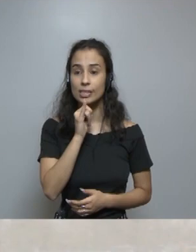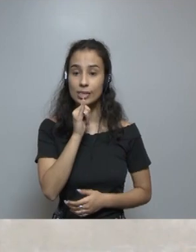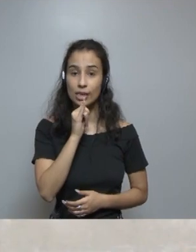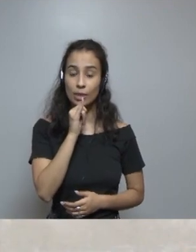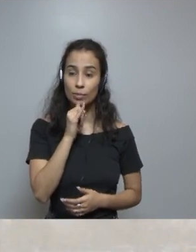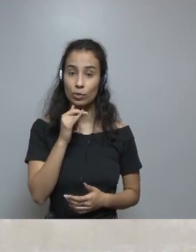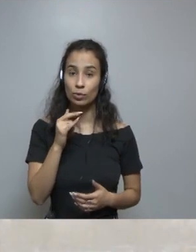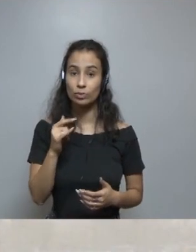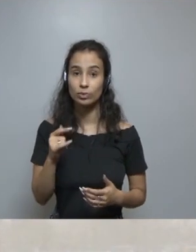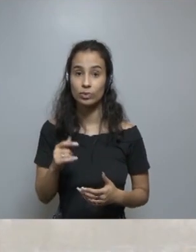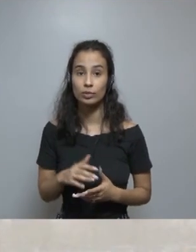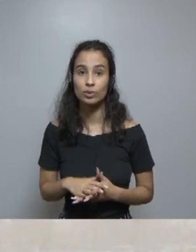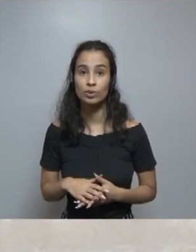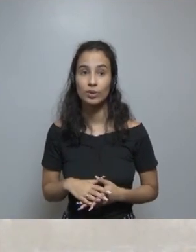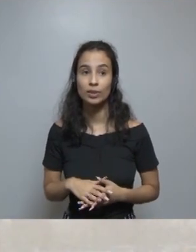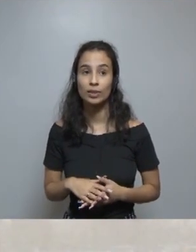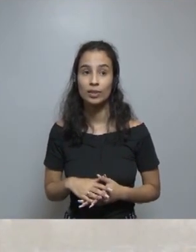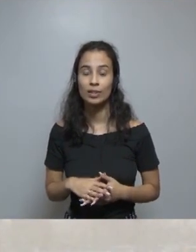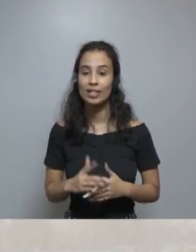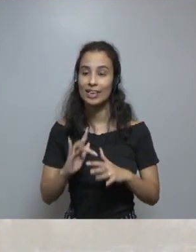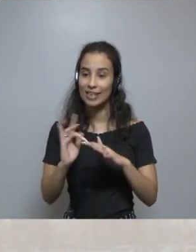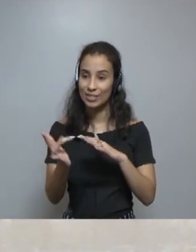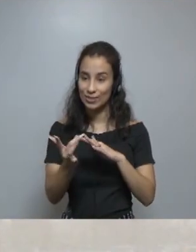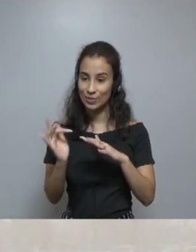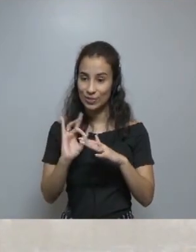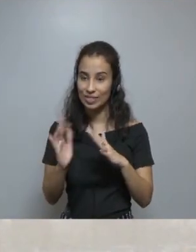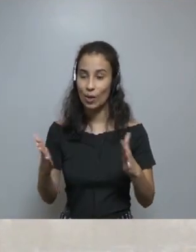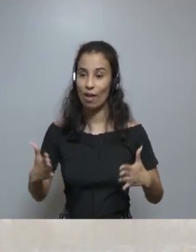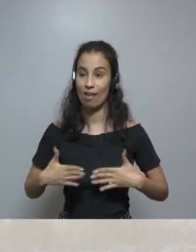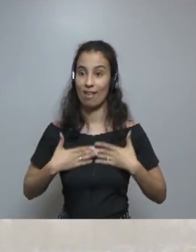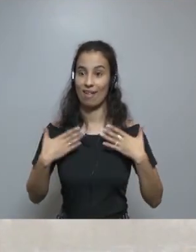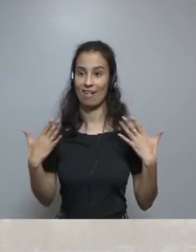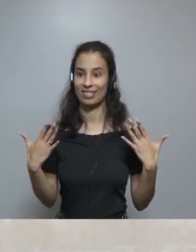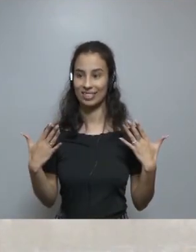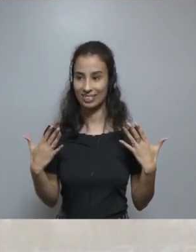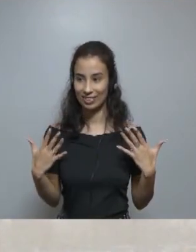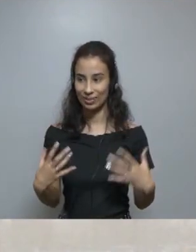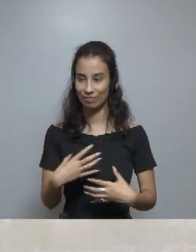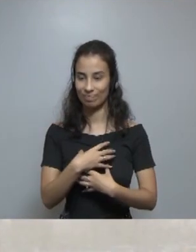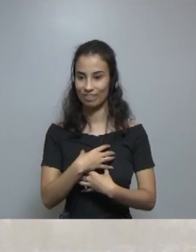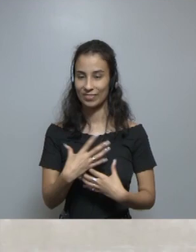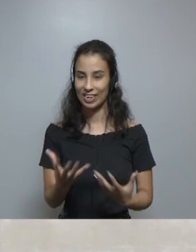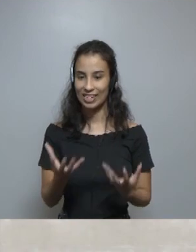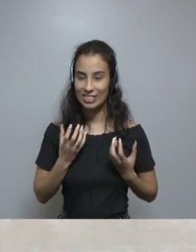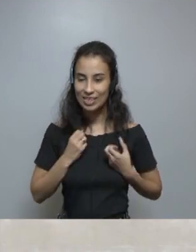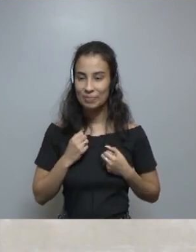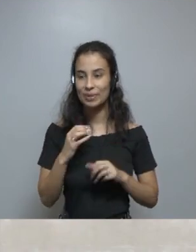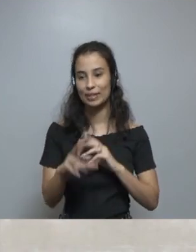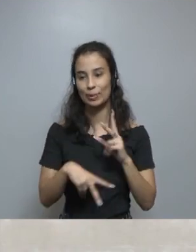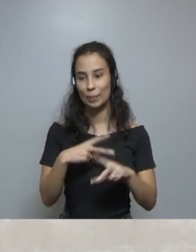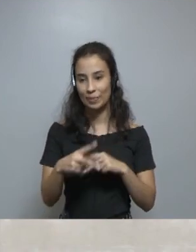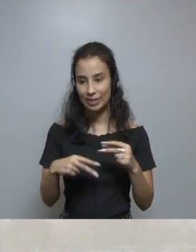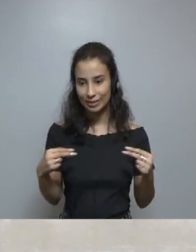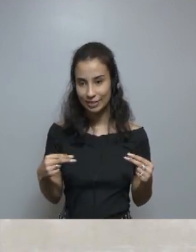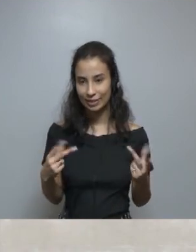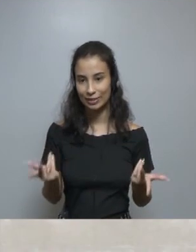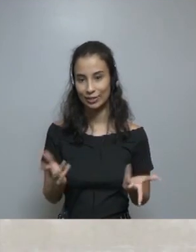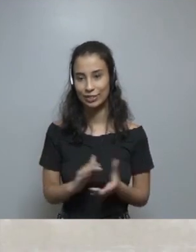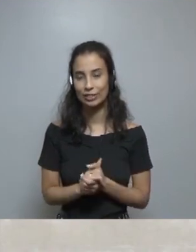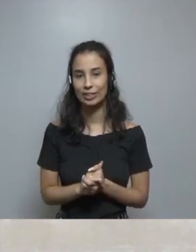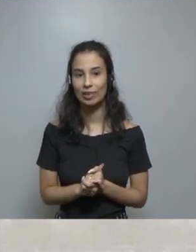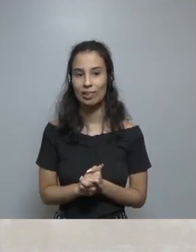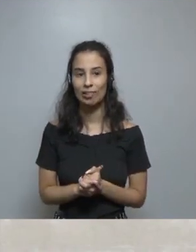es un ejemplo de la reacción en las redes sociales, en las personas, recibiendo algunos de estos pequeños